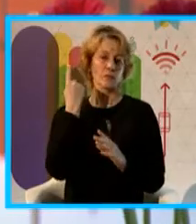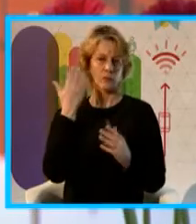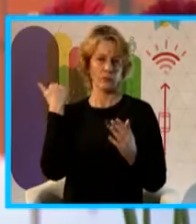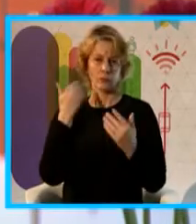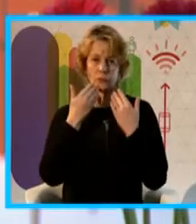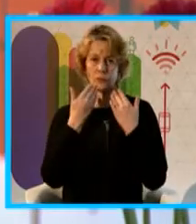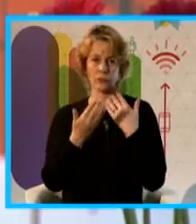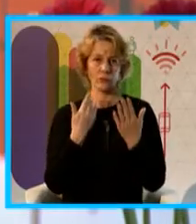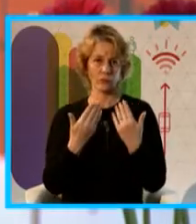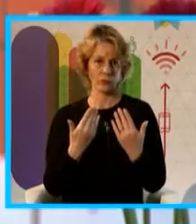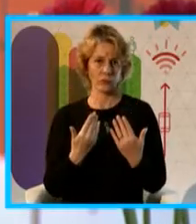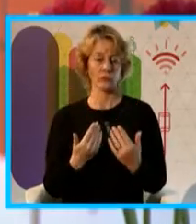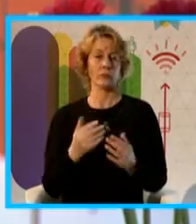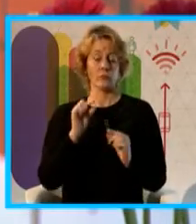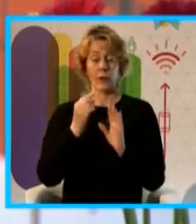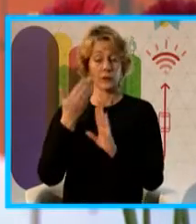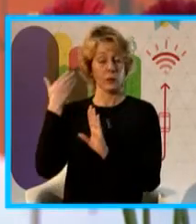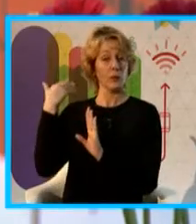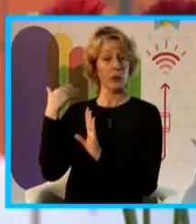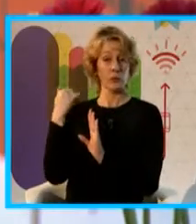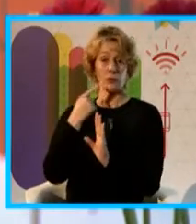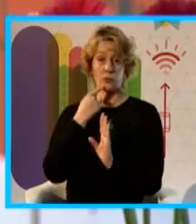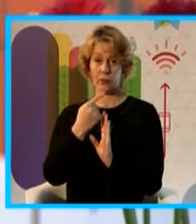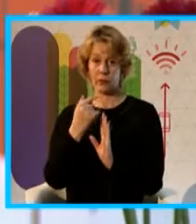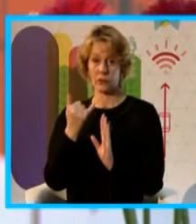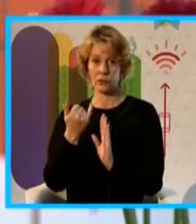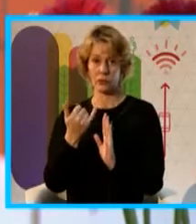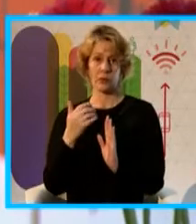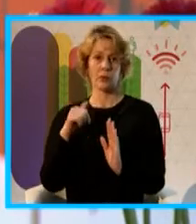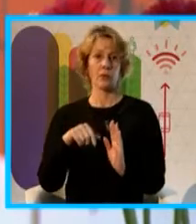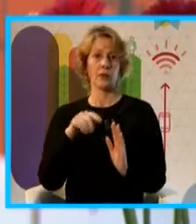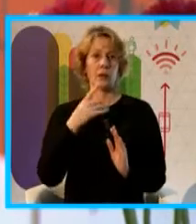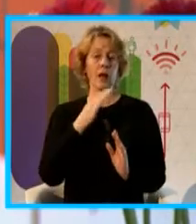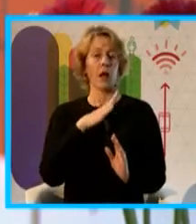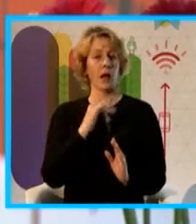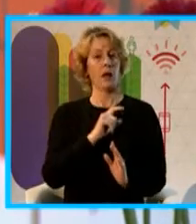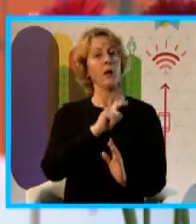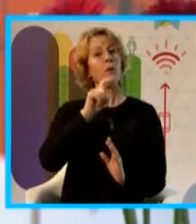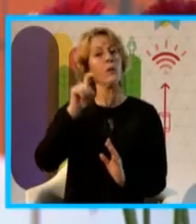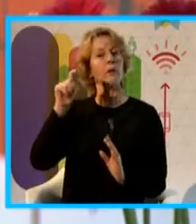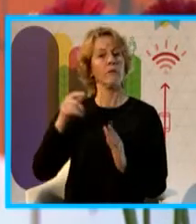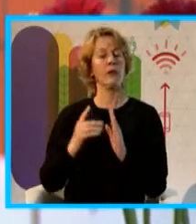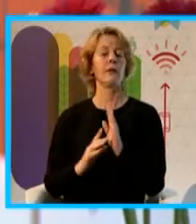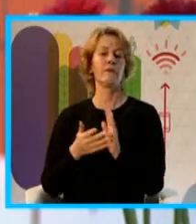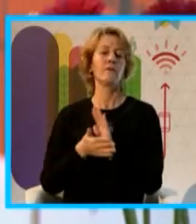a su rato, Jodal indicaba como una de las tecnologías que está allá en la curva de despegue.